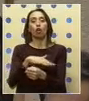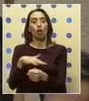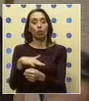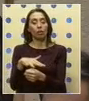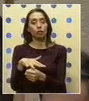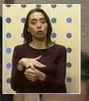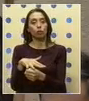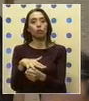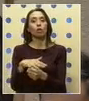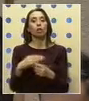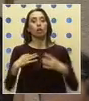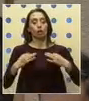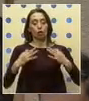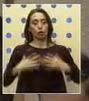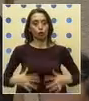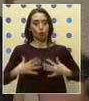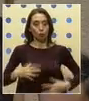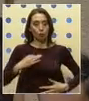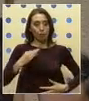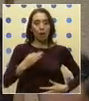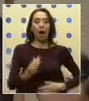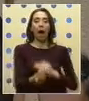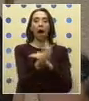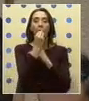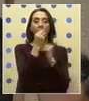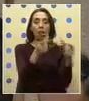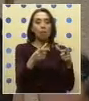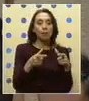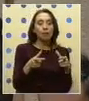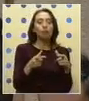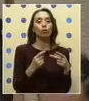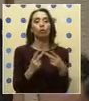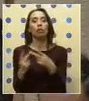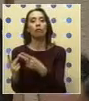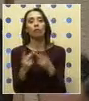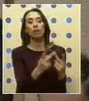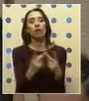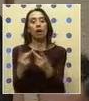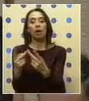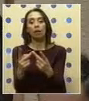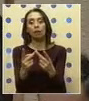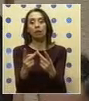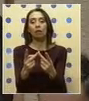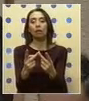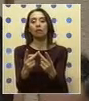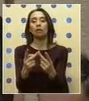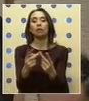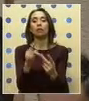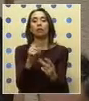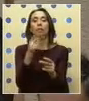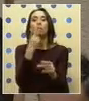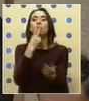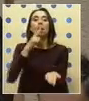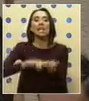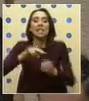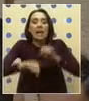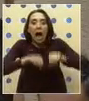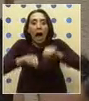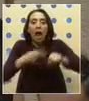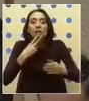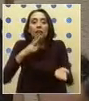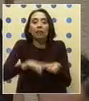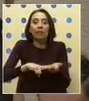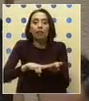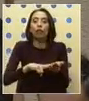tanto en el vestuario, la alimentación, los recorridos que tienen que hacer esta institución en Chile, que son los carteros, puedan